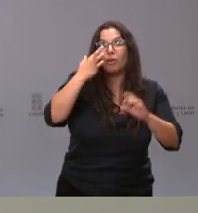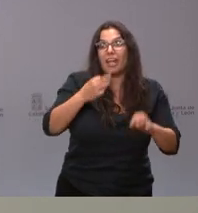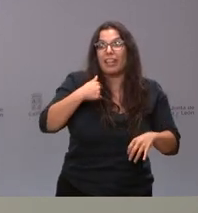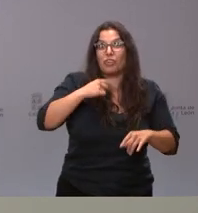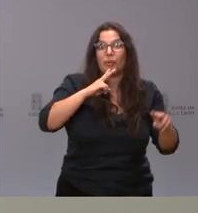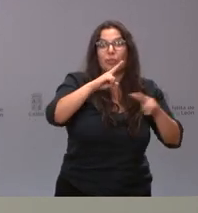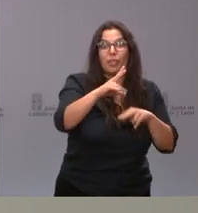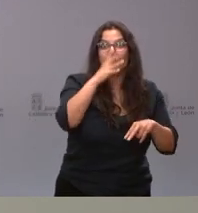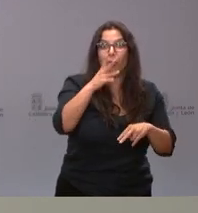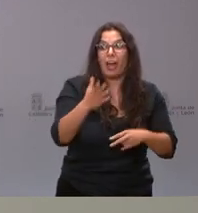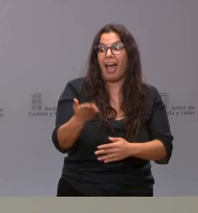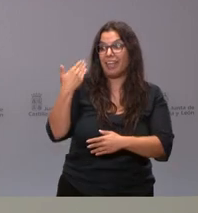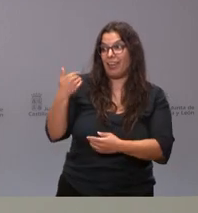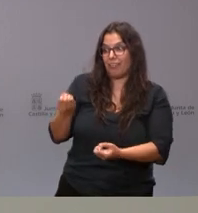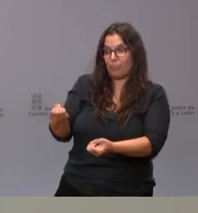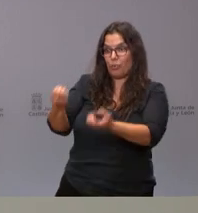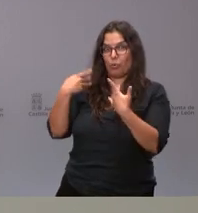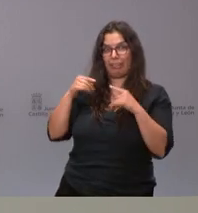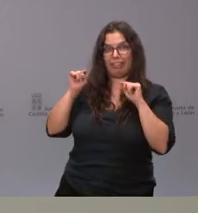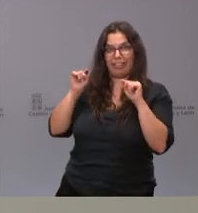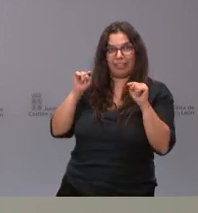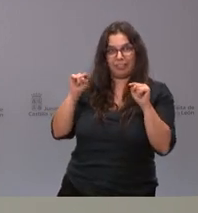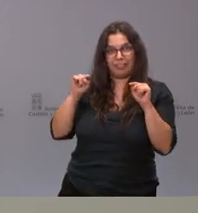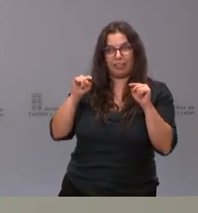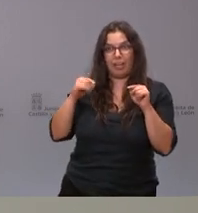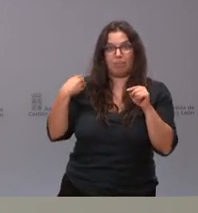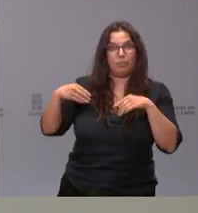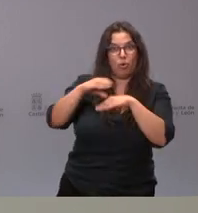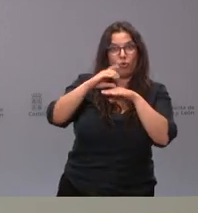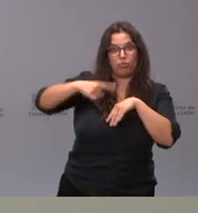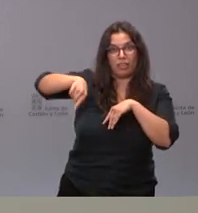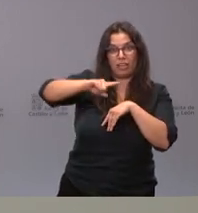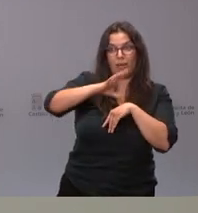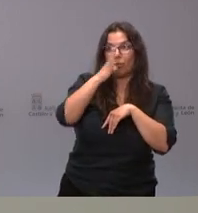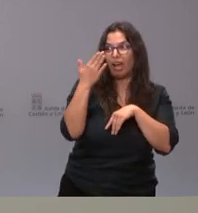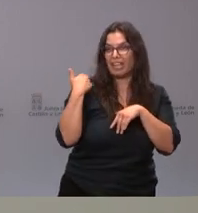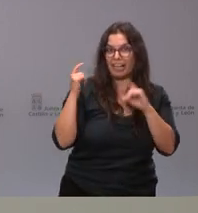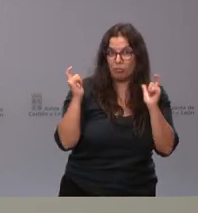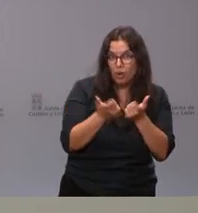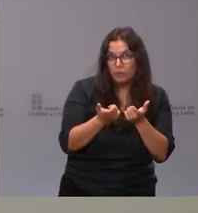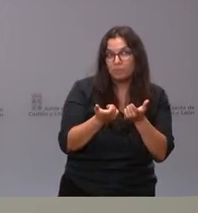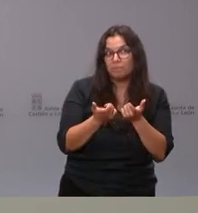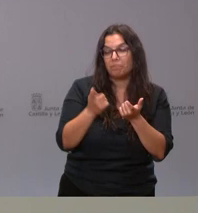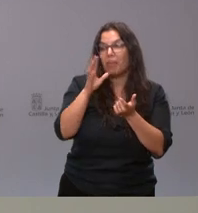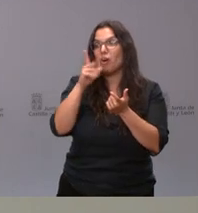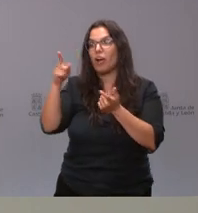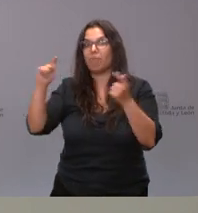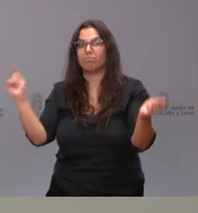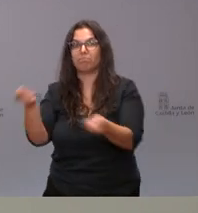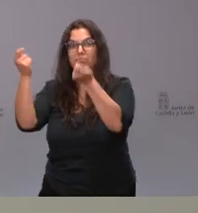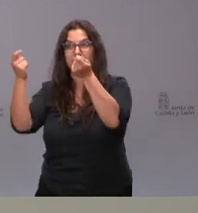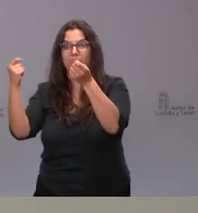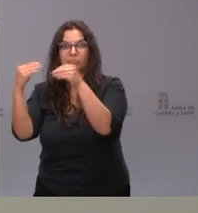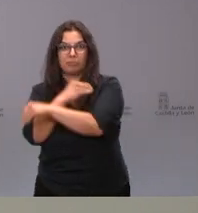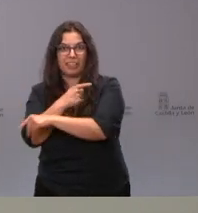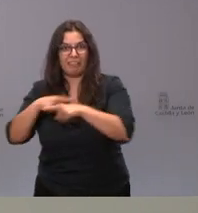con un contexto de la información que era la que tenía el consejero y la consejería a raíz del Consejo Interterritorial que se celebró ayer. Si hoy la ministra informó